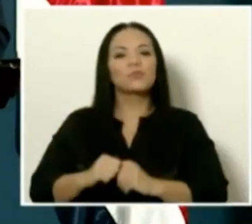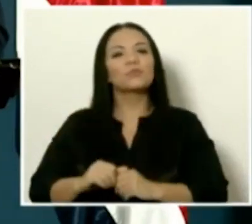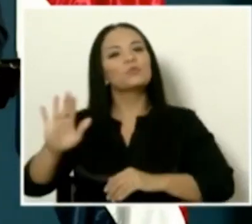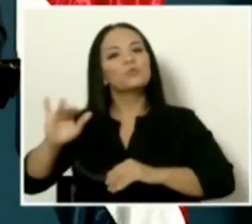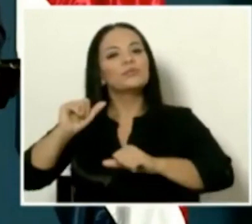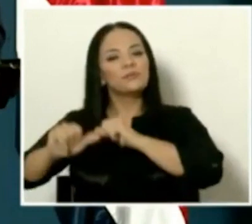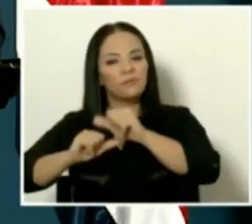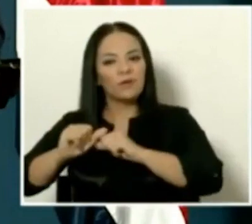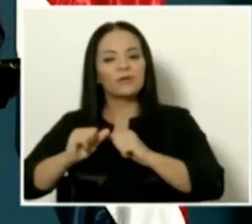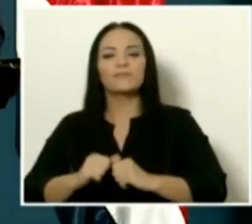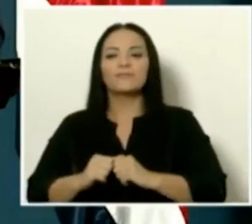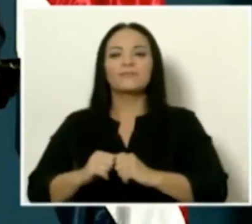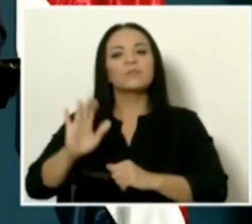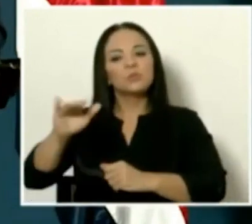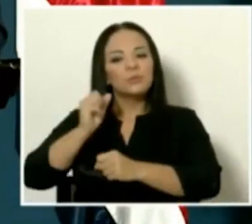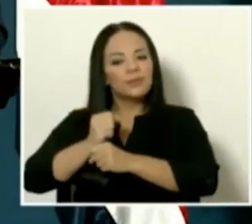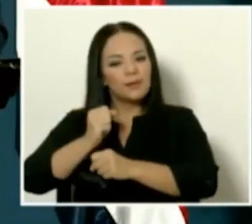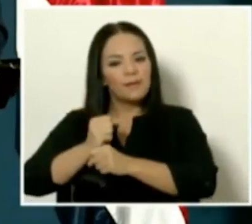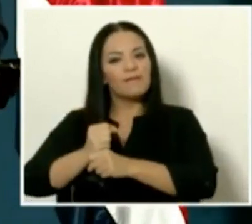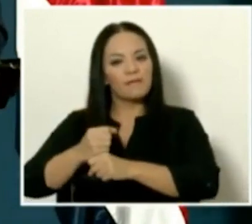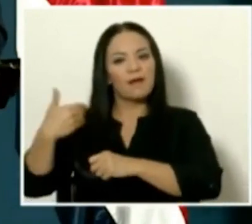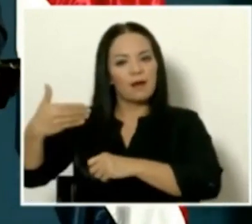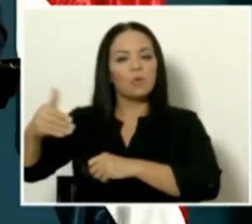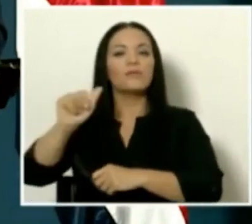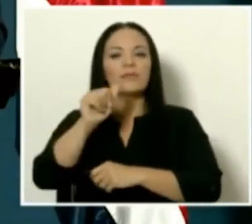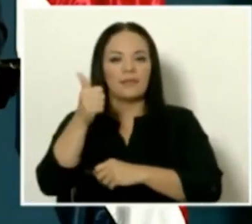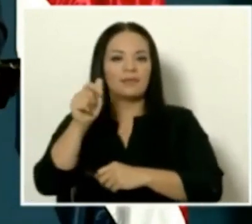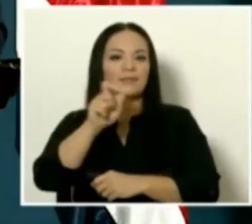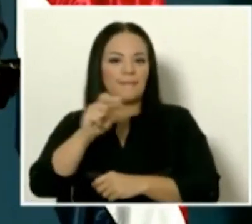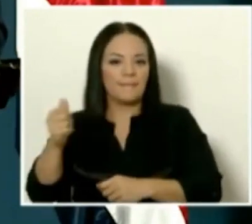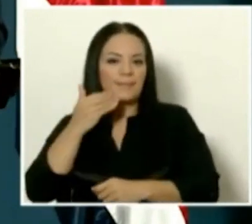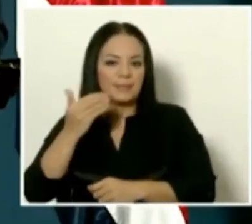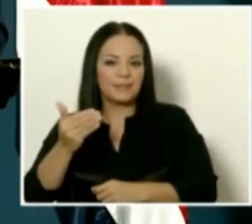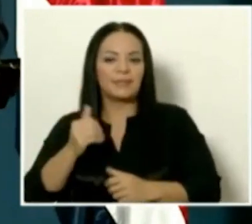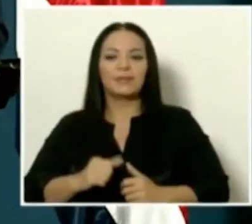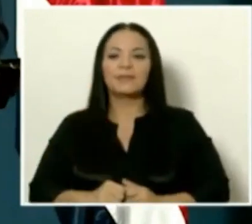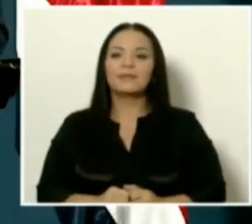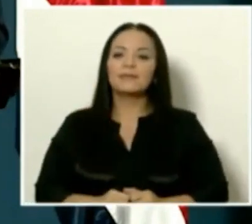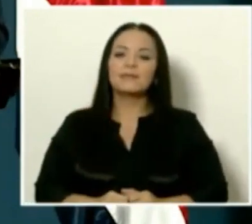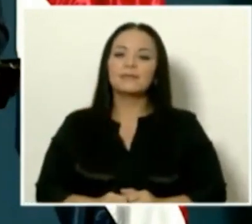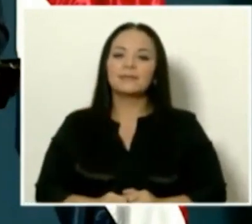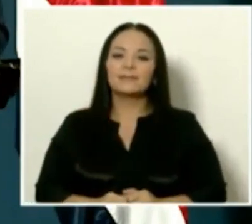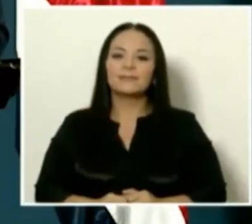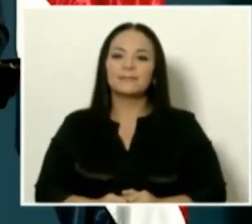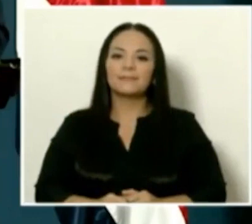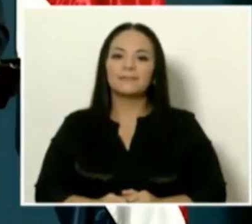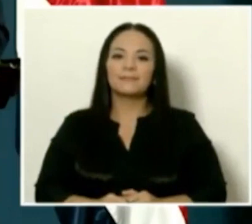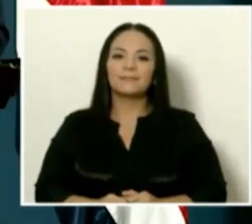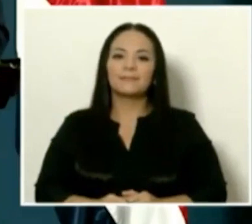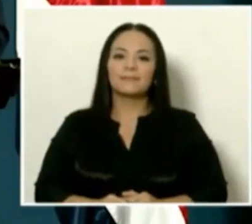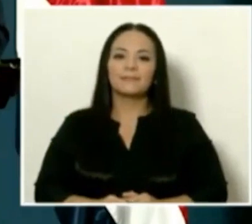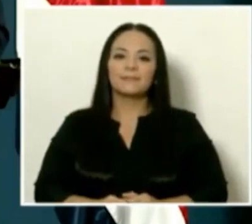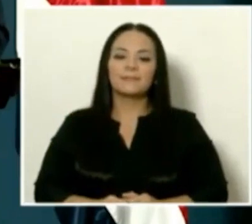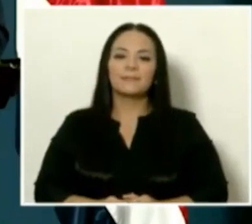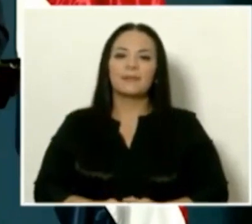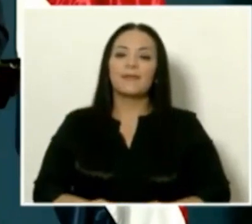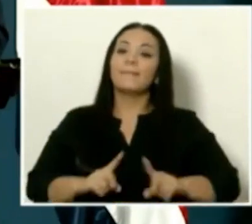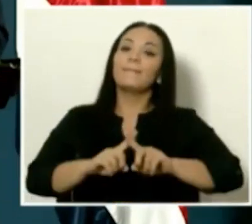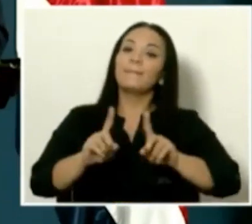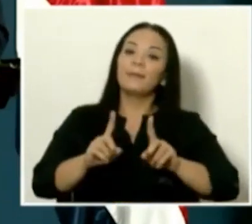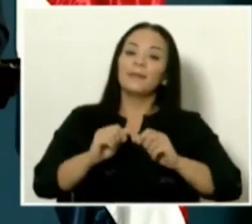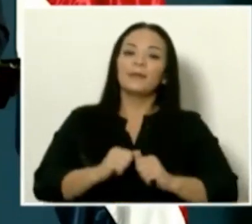esfuerzos y la labor realizada en estos 10 meses. Esto debido a una recomendación